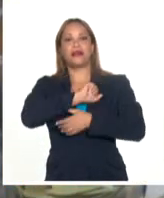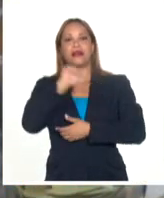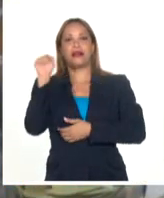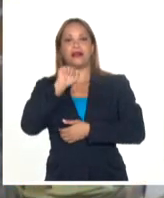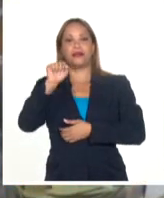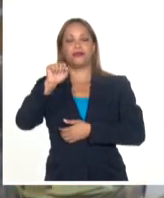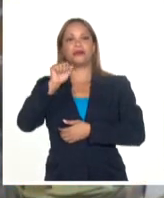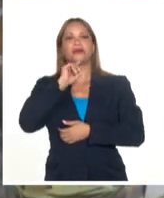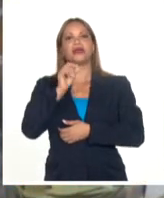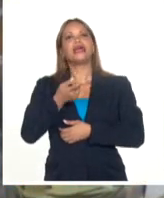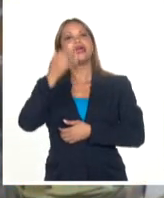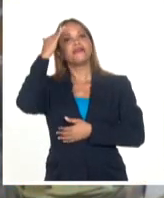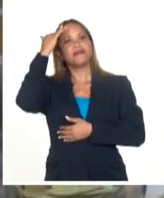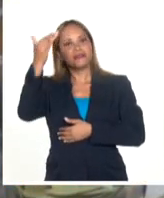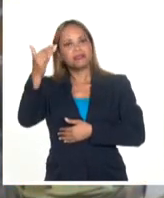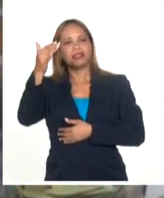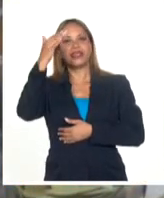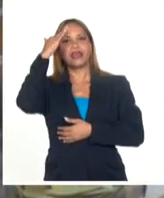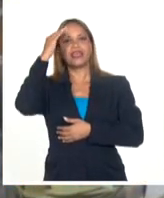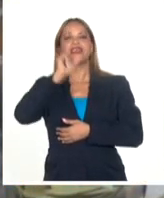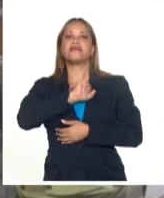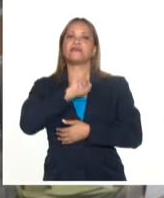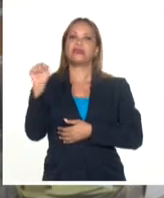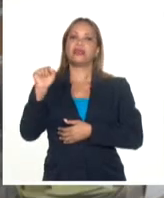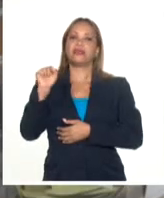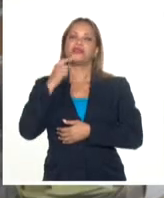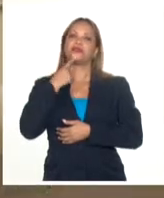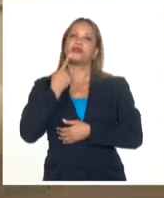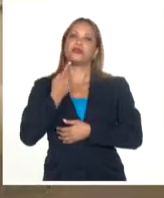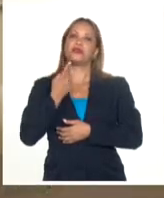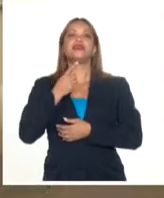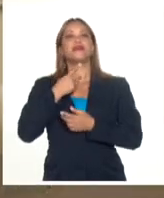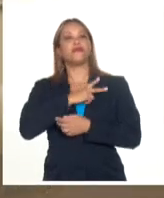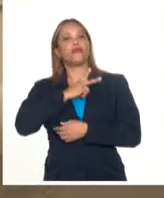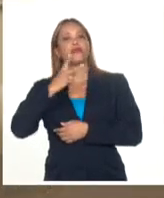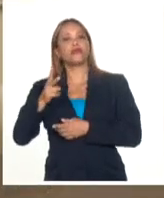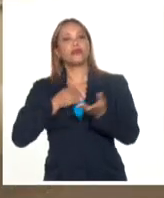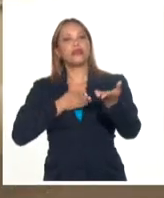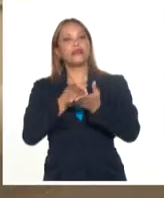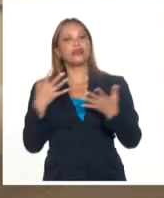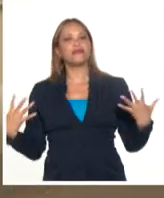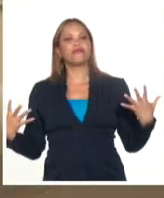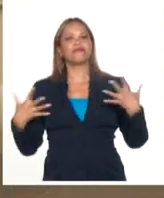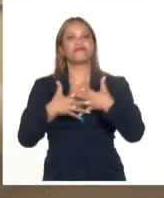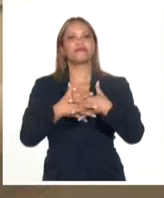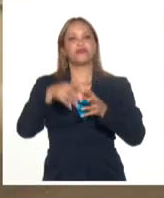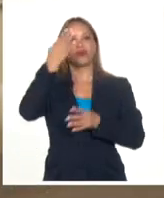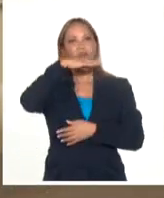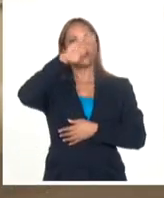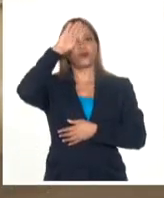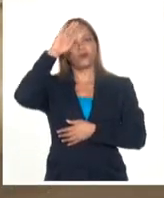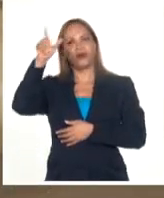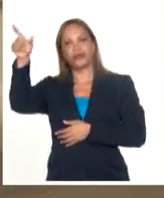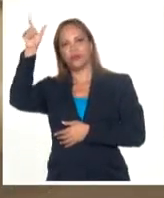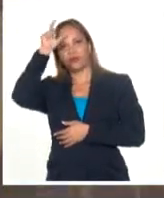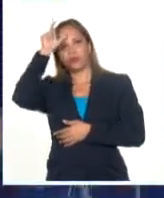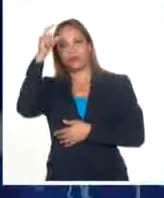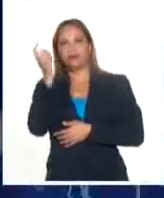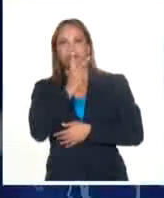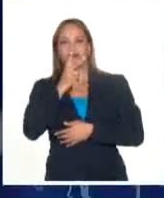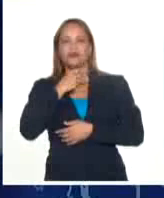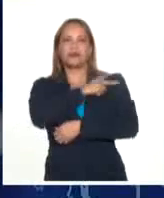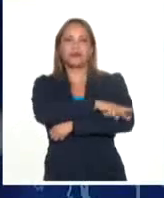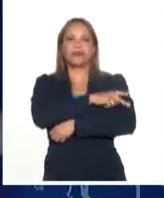le deseó éxitos en sus funciones Y le reiteró la voluntad de continuar impulsando los vínculos de amistad y cooperación entre ambos países